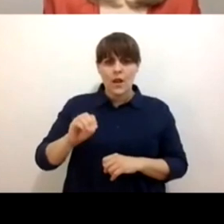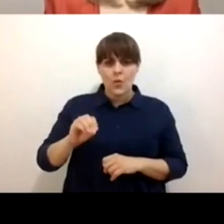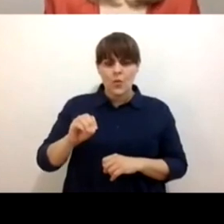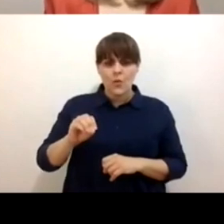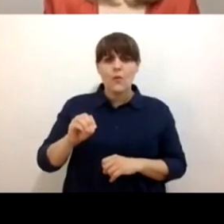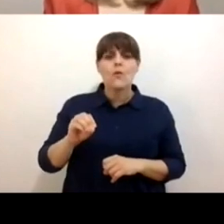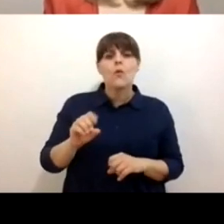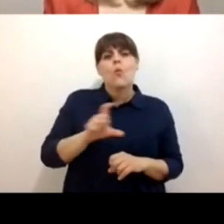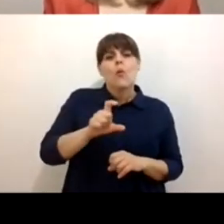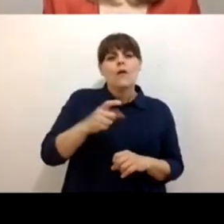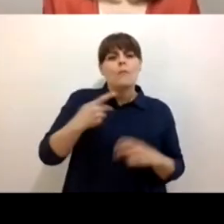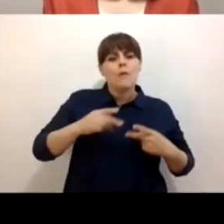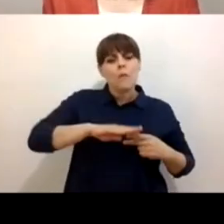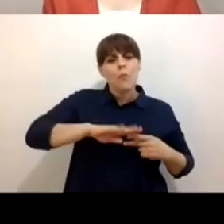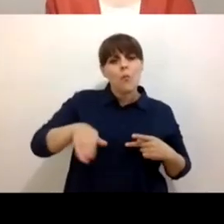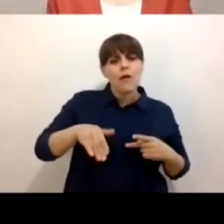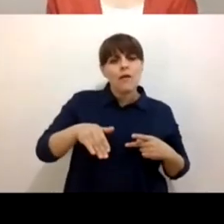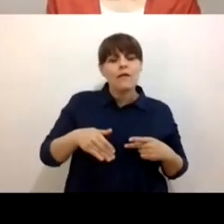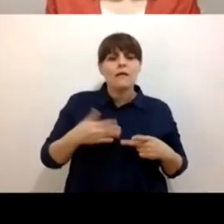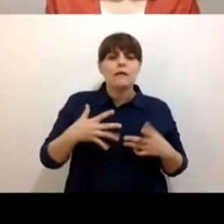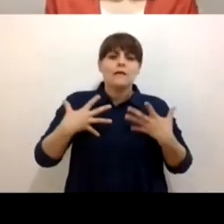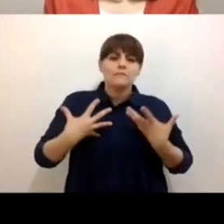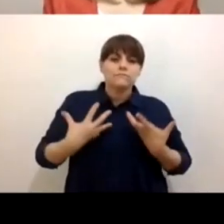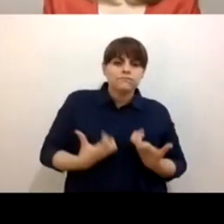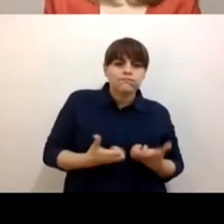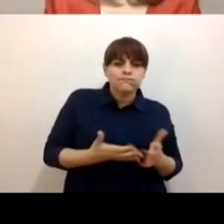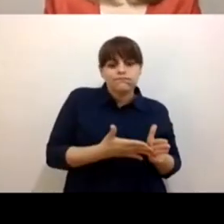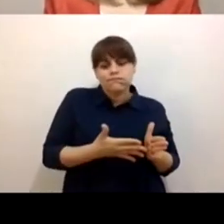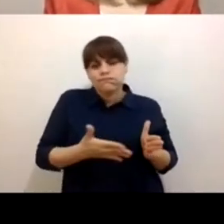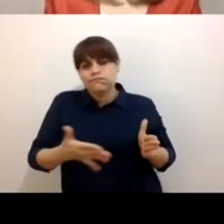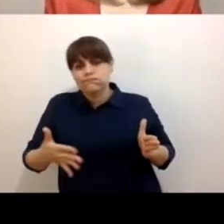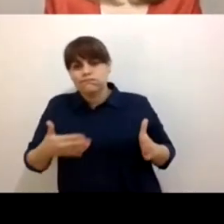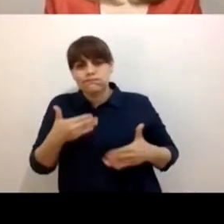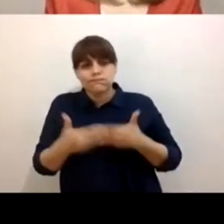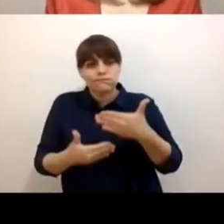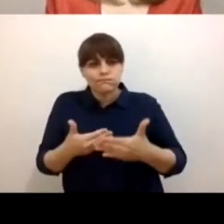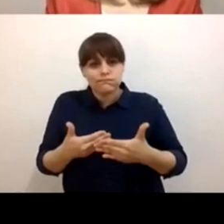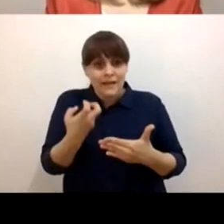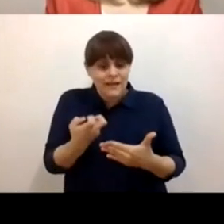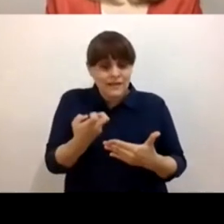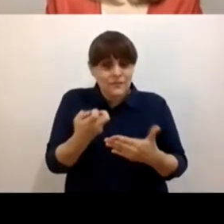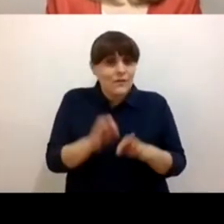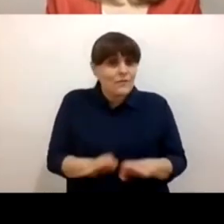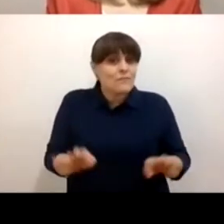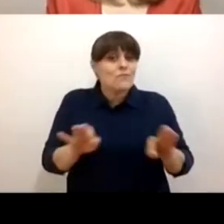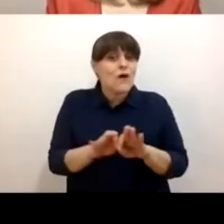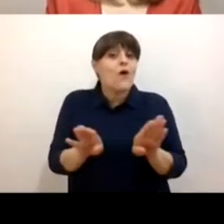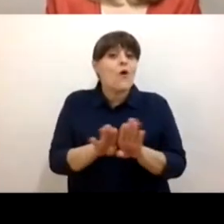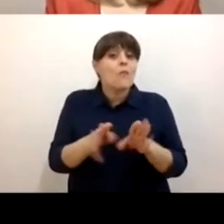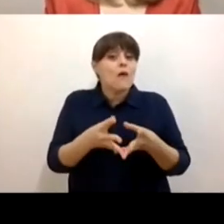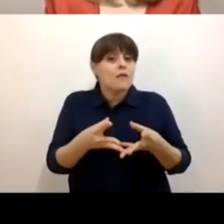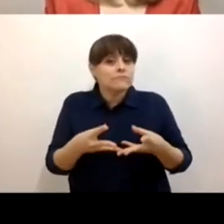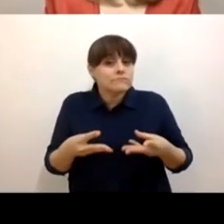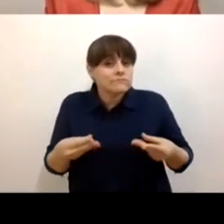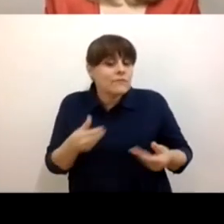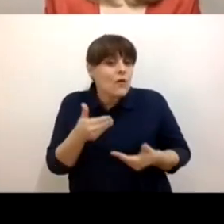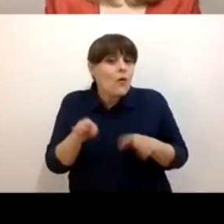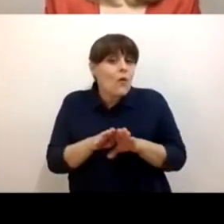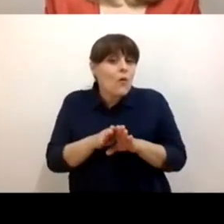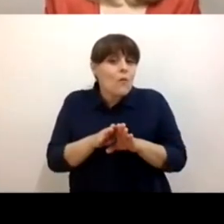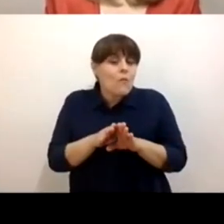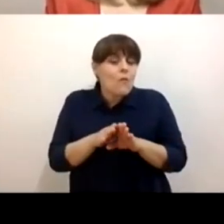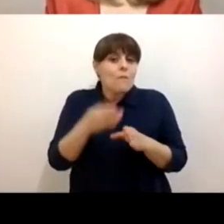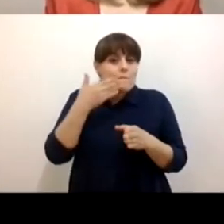de las pérdidas, se vuelve fundamental. Y lo grave que puede ser el no tener un manejo adecuado. Por eso es